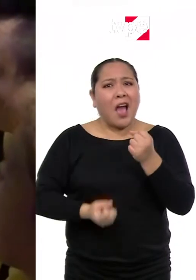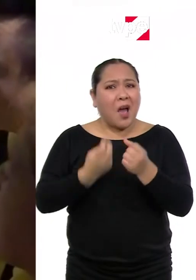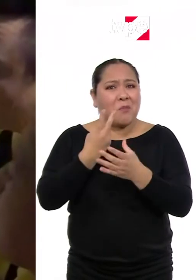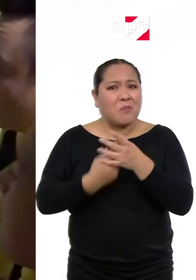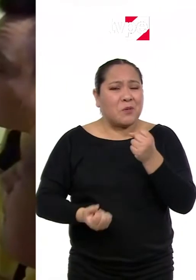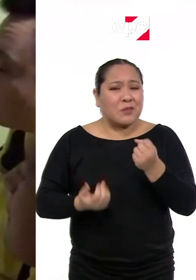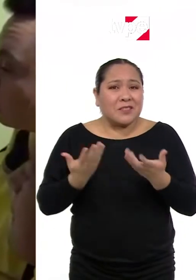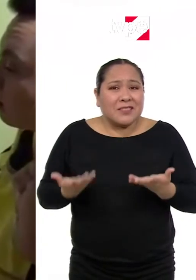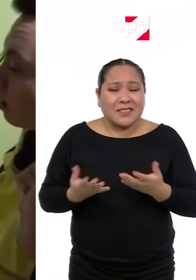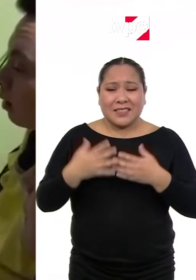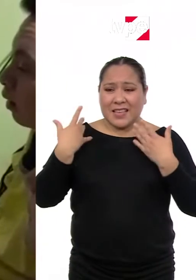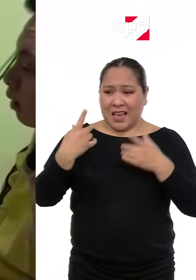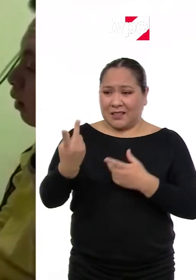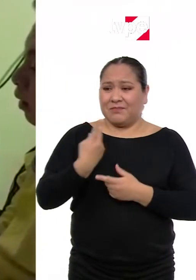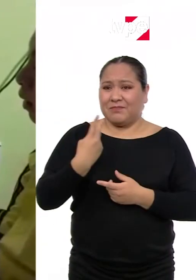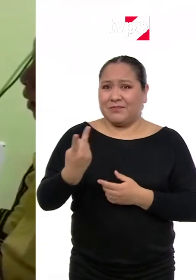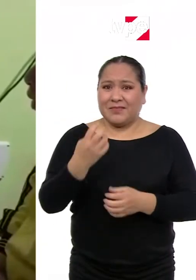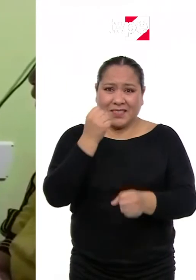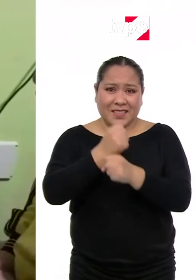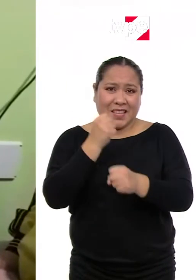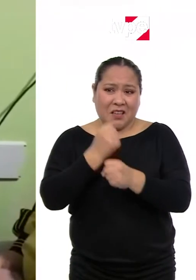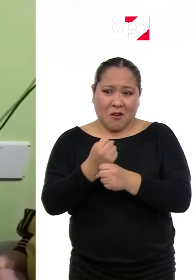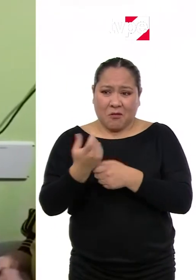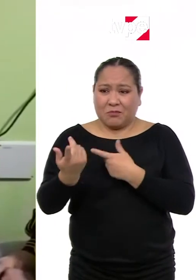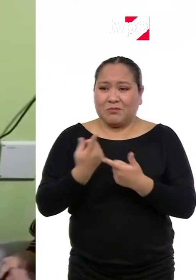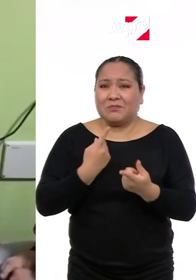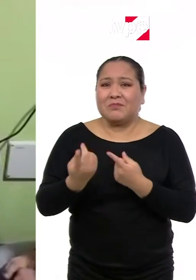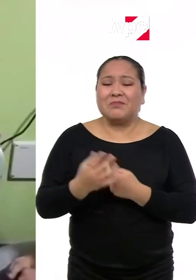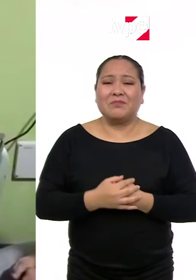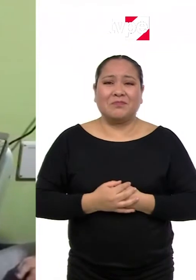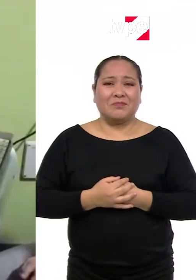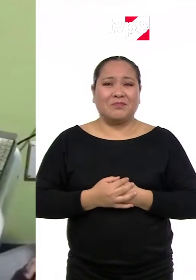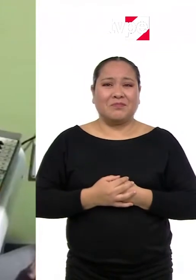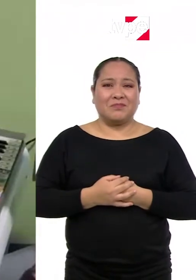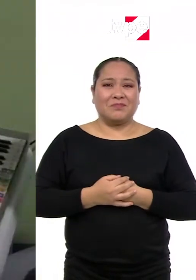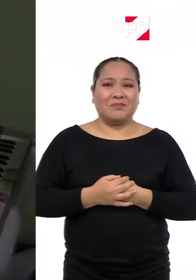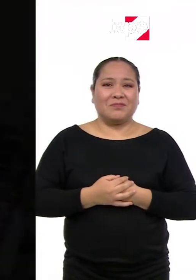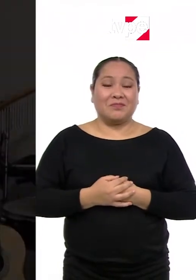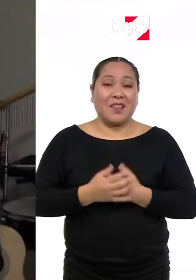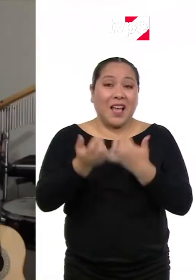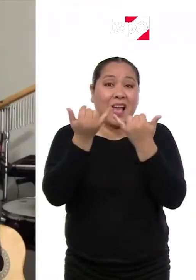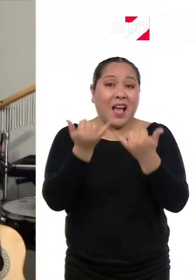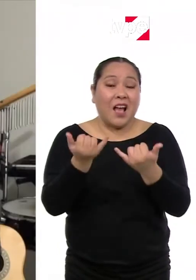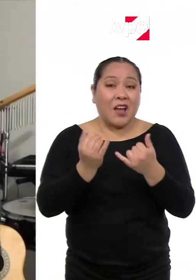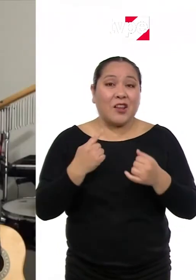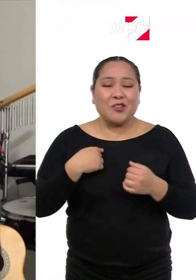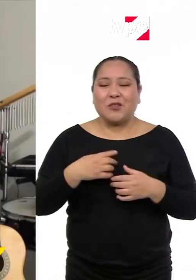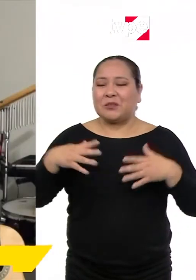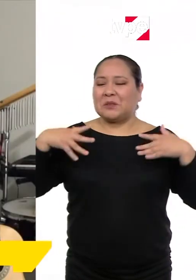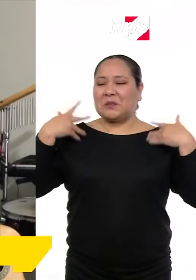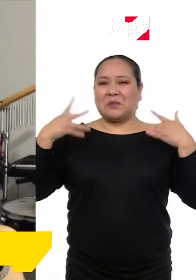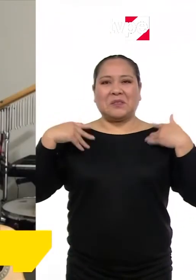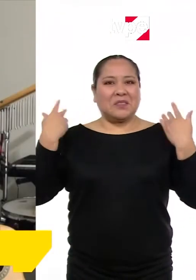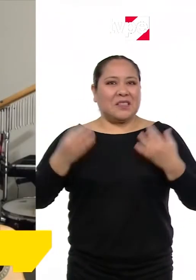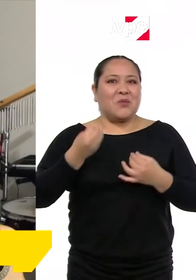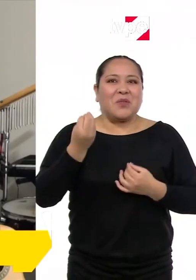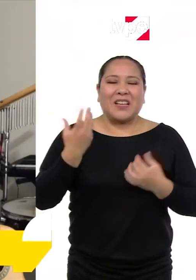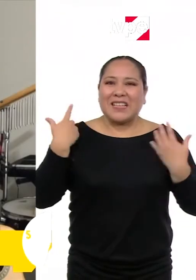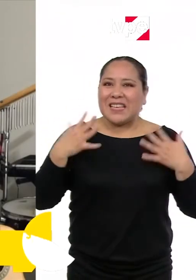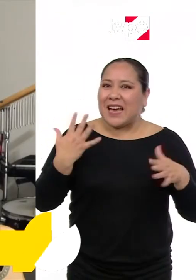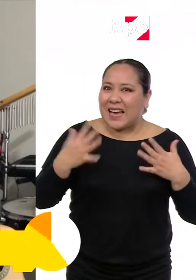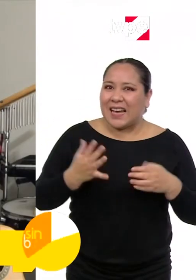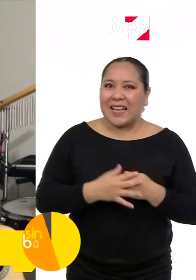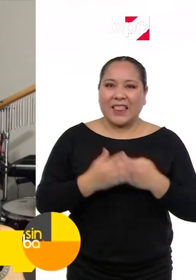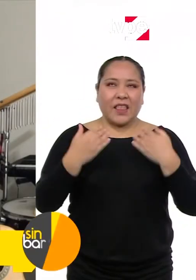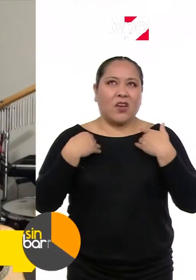ambos estamos haciendo el trabajo mutuo. Y ahora estoy contenta porque ya